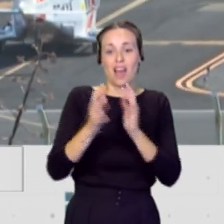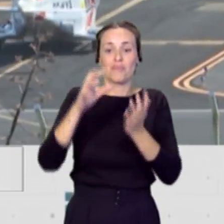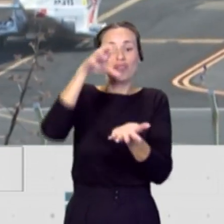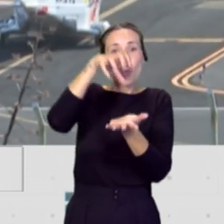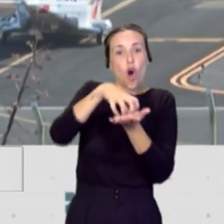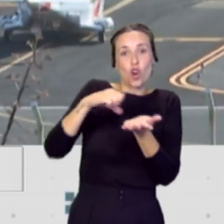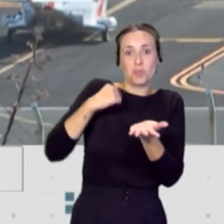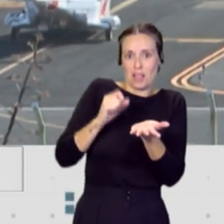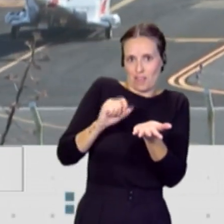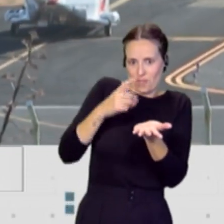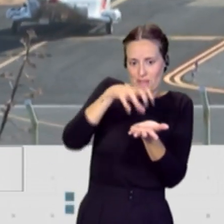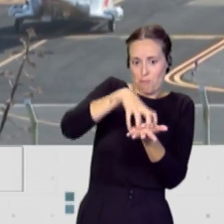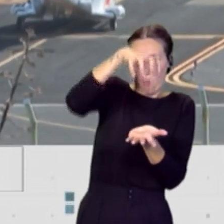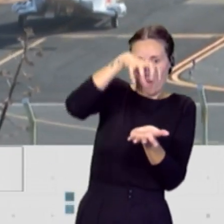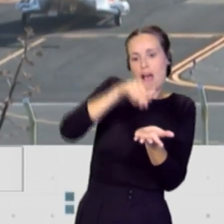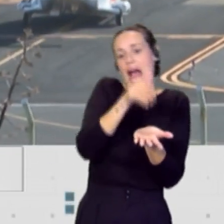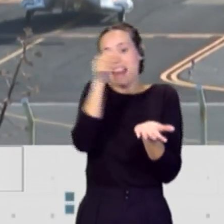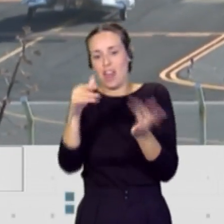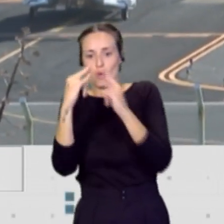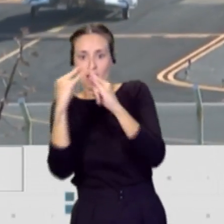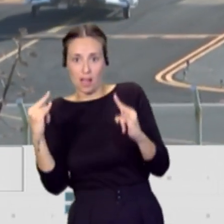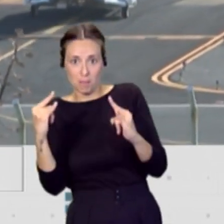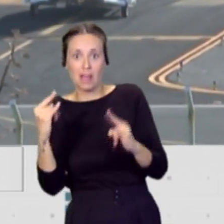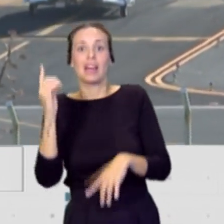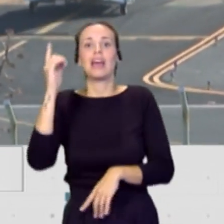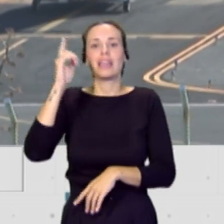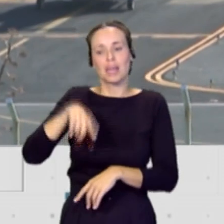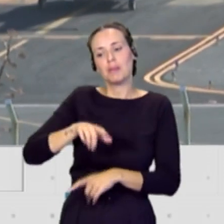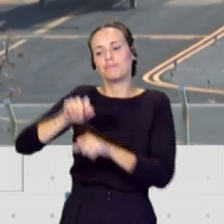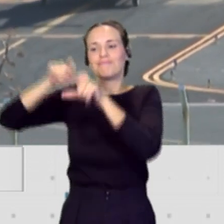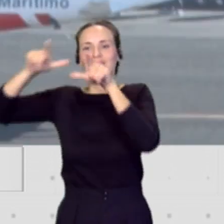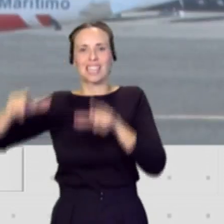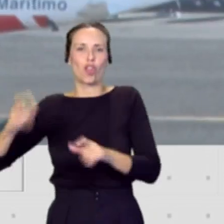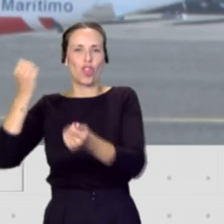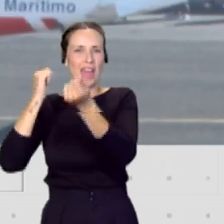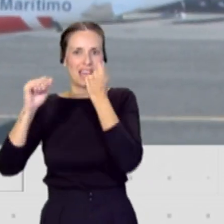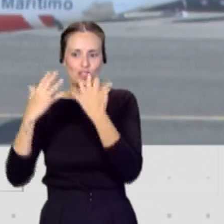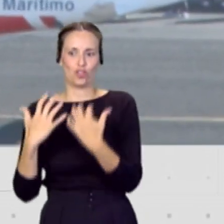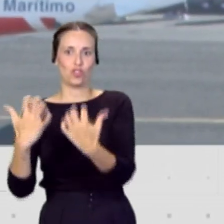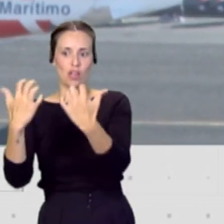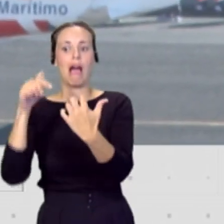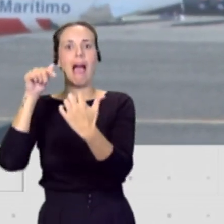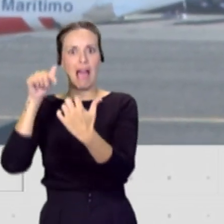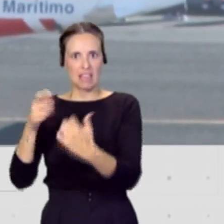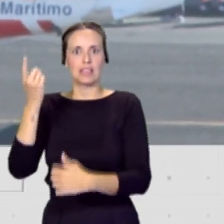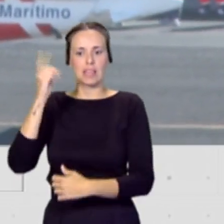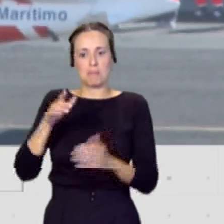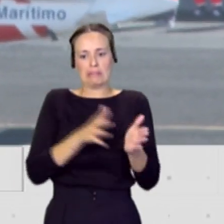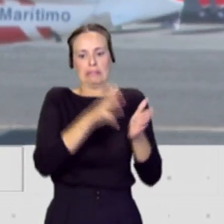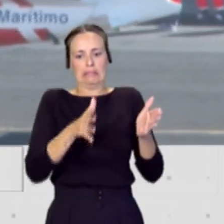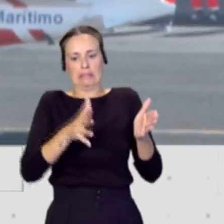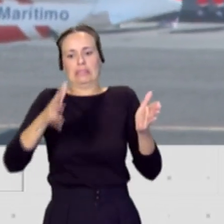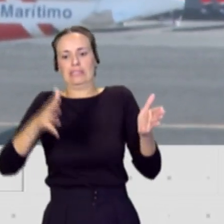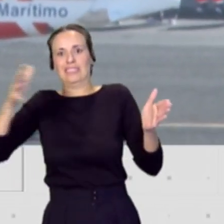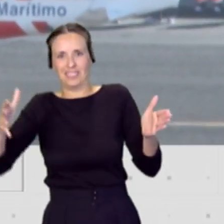o la instalación de los salones de acto para la atención de estos migrantes cuando son necesarios. Y tenemos la planta bastante